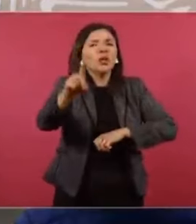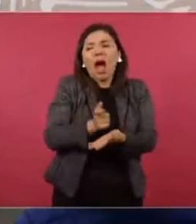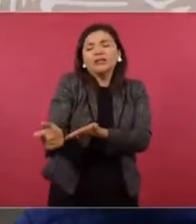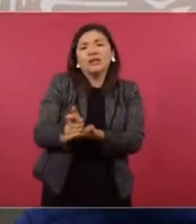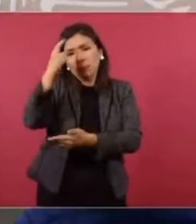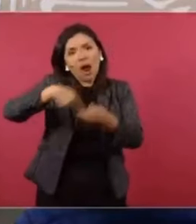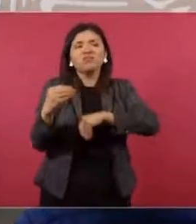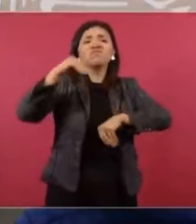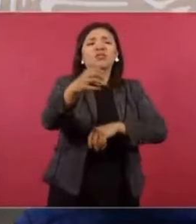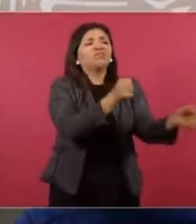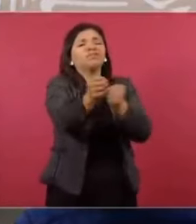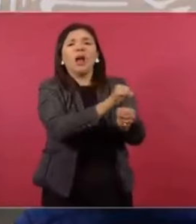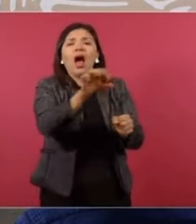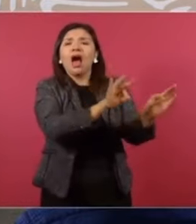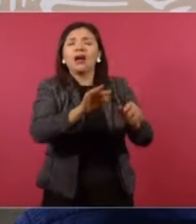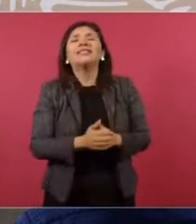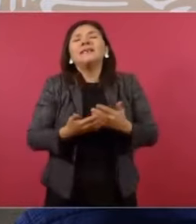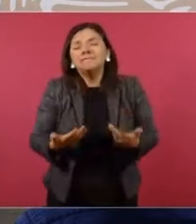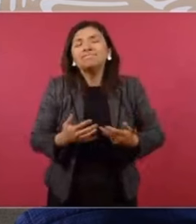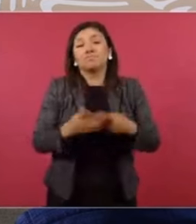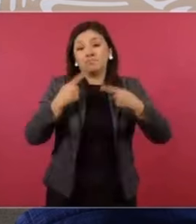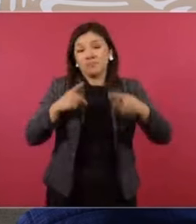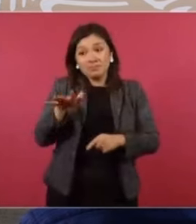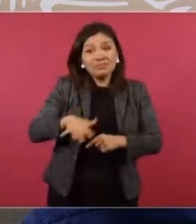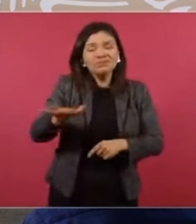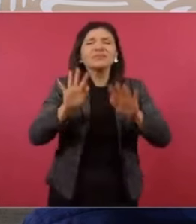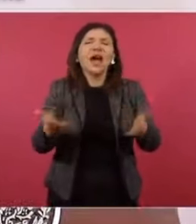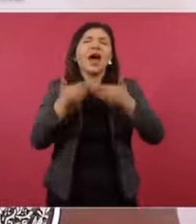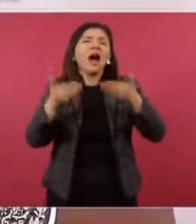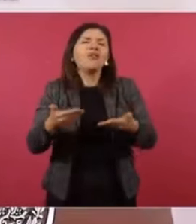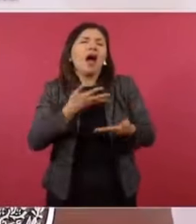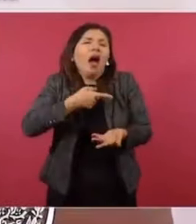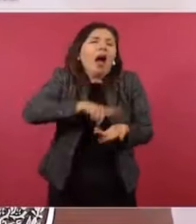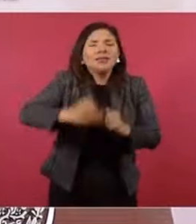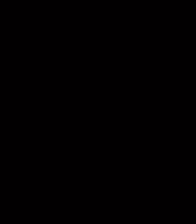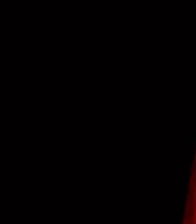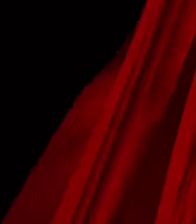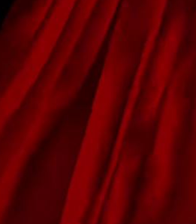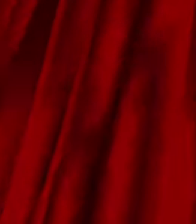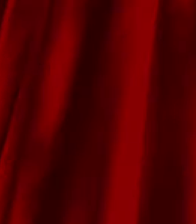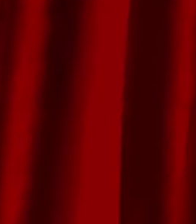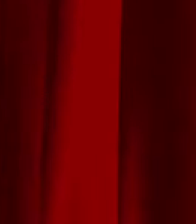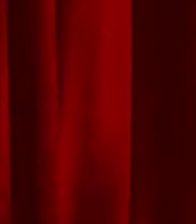poner a sus jueces? Es que la gente está muy consciente. El pueblo de México está muy politizado. Y ya está. Y ya Gracias.